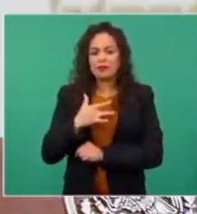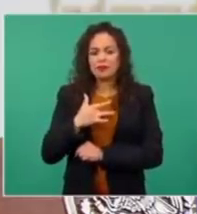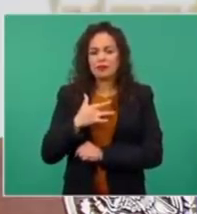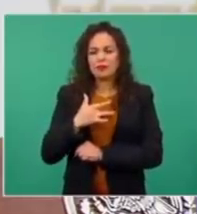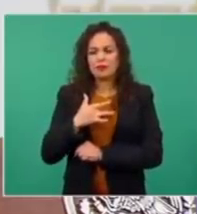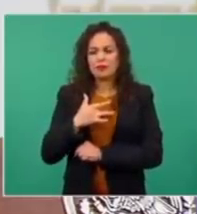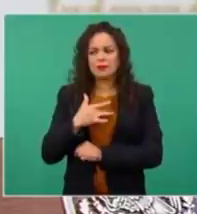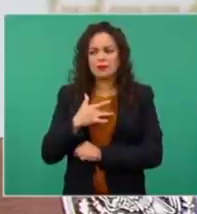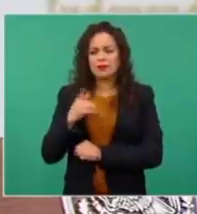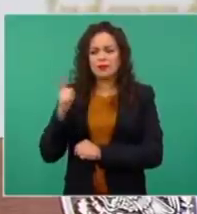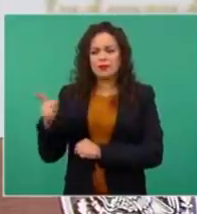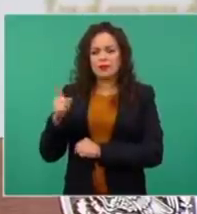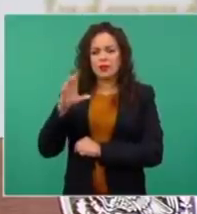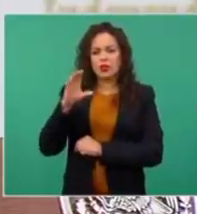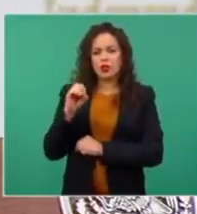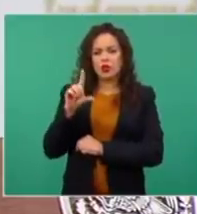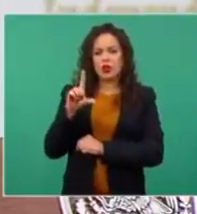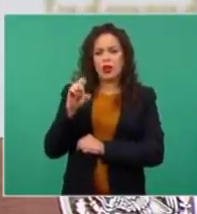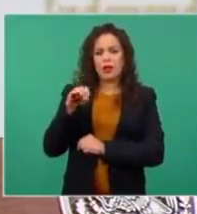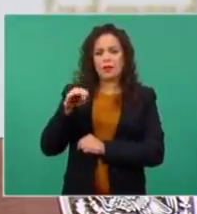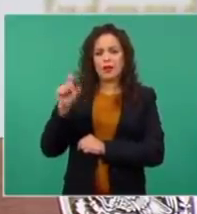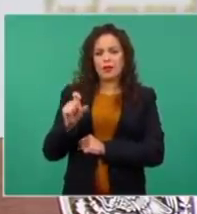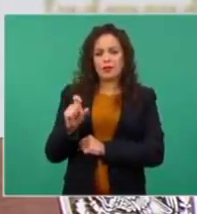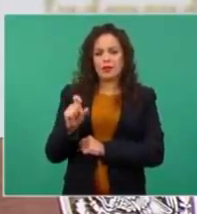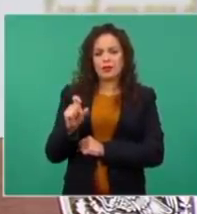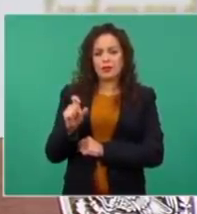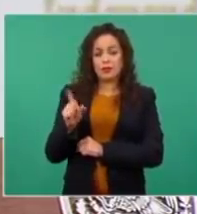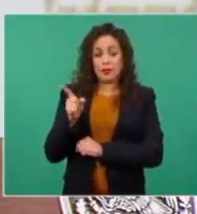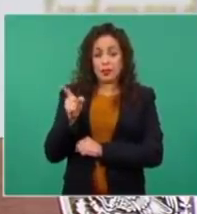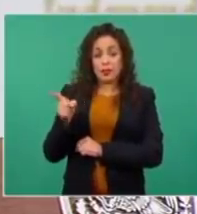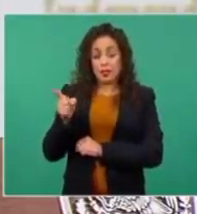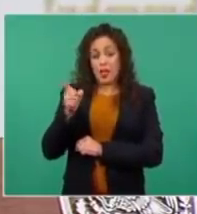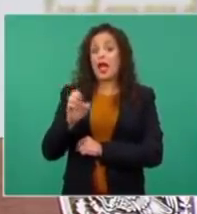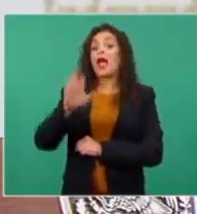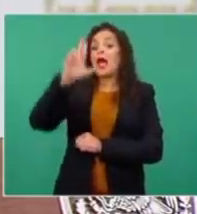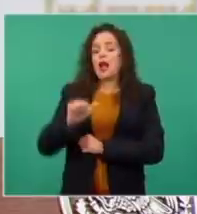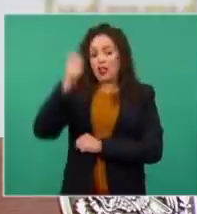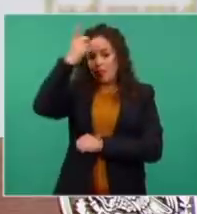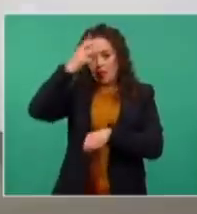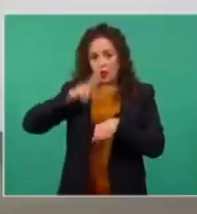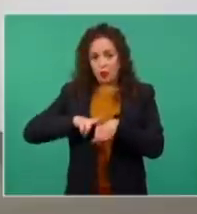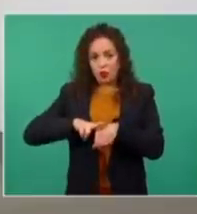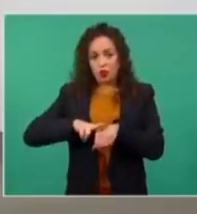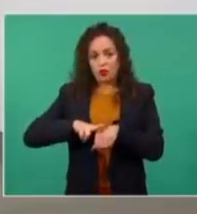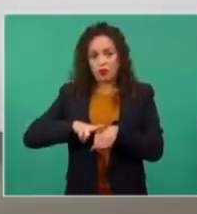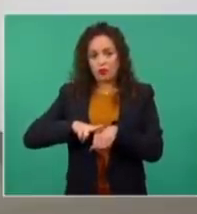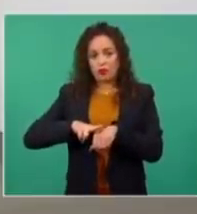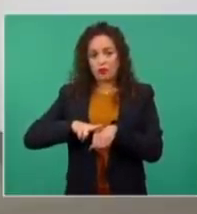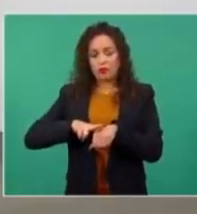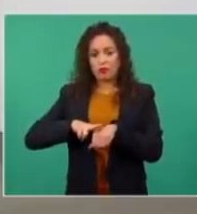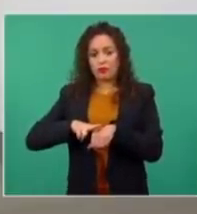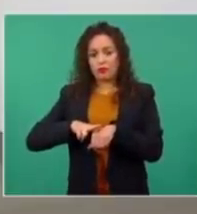El Colegio de México, era el director. Y era la presidencia